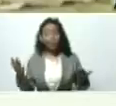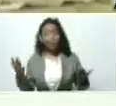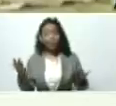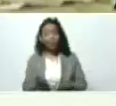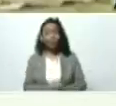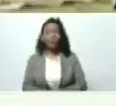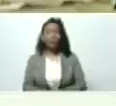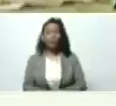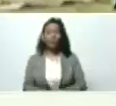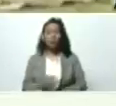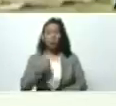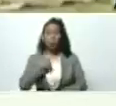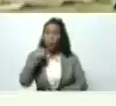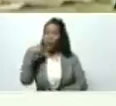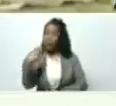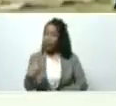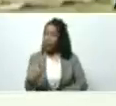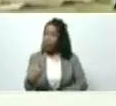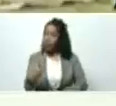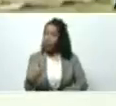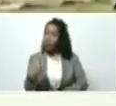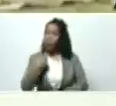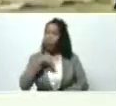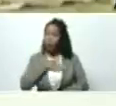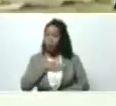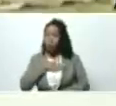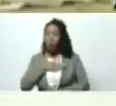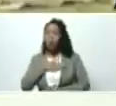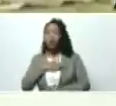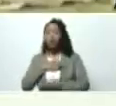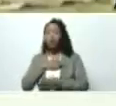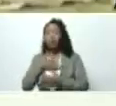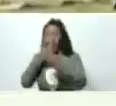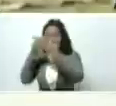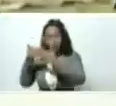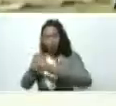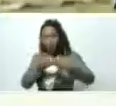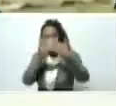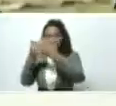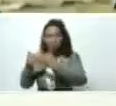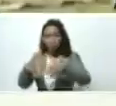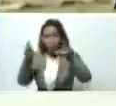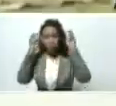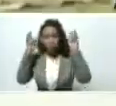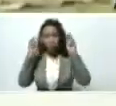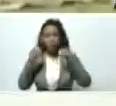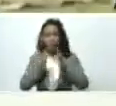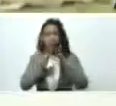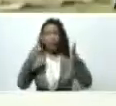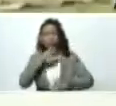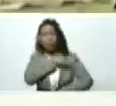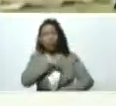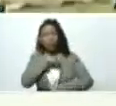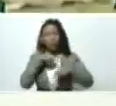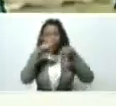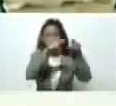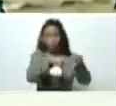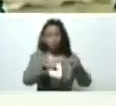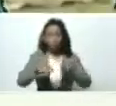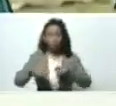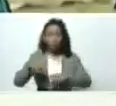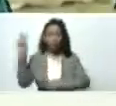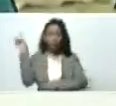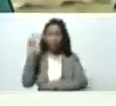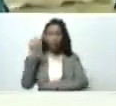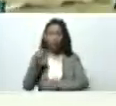y yo le dije estuvimos estudiando las vértices de la gran misión agro Venezuela la